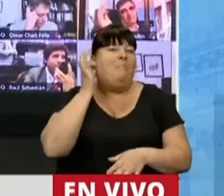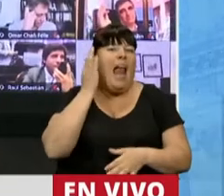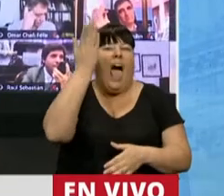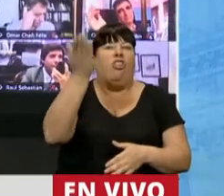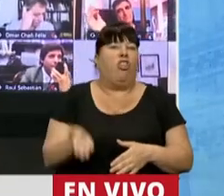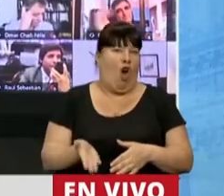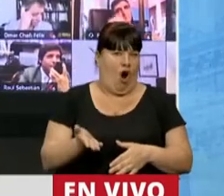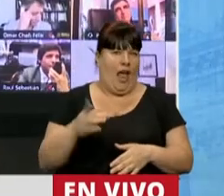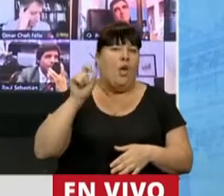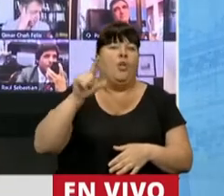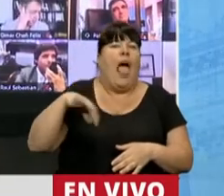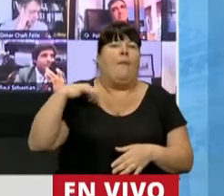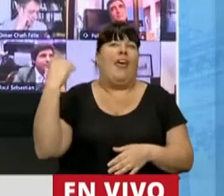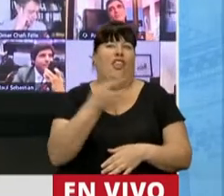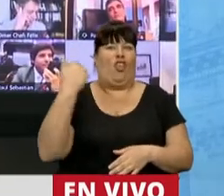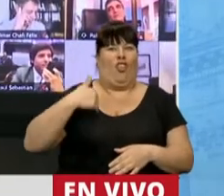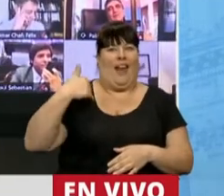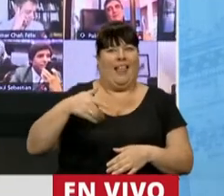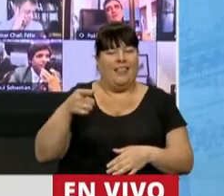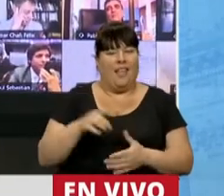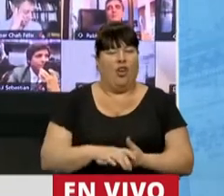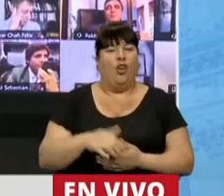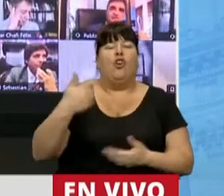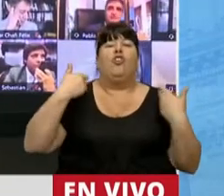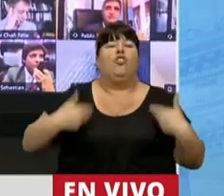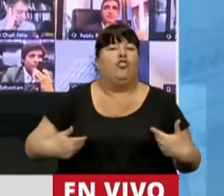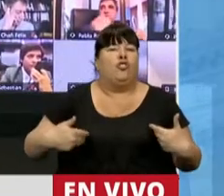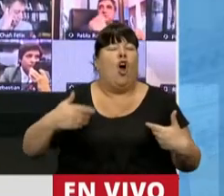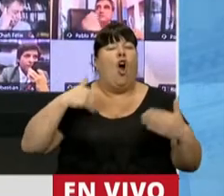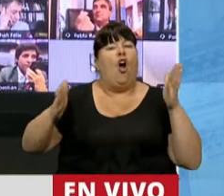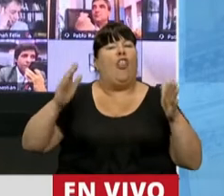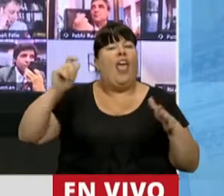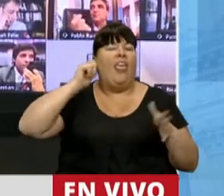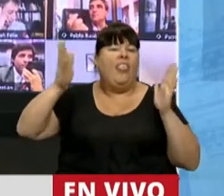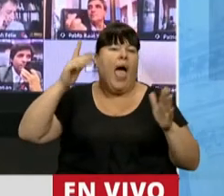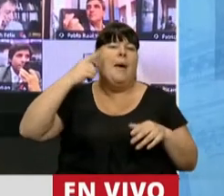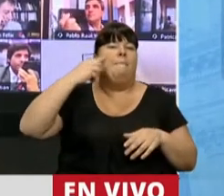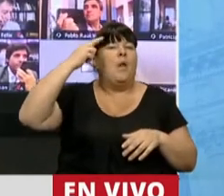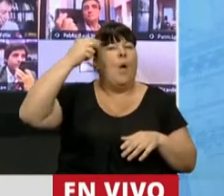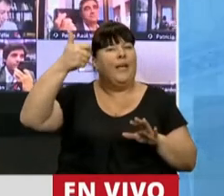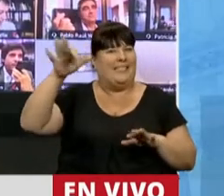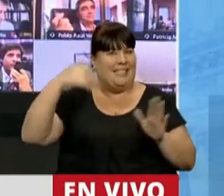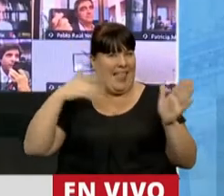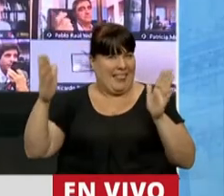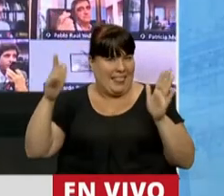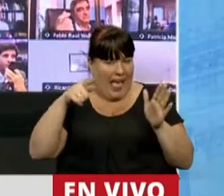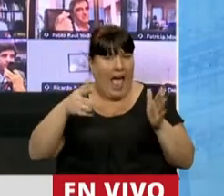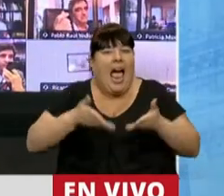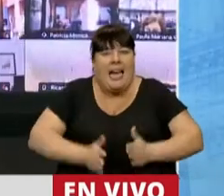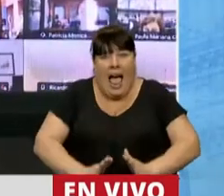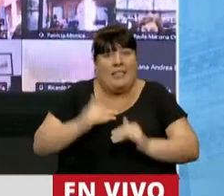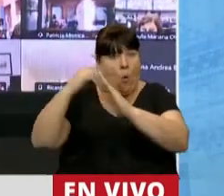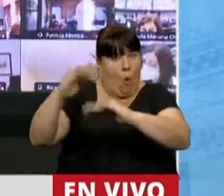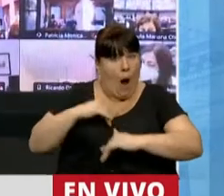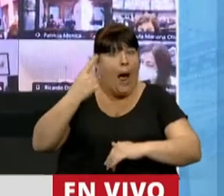Maradona en la vida de todos nosotros. Yo soy de la generación de 1960, nací como